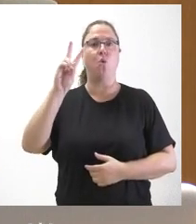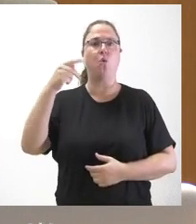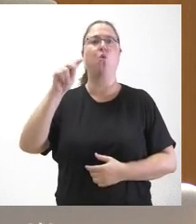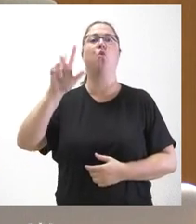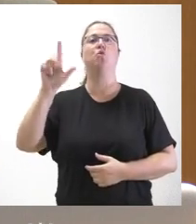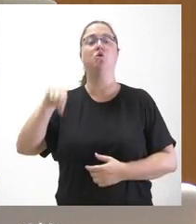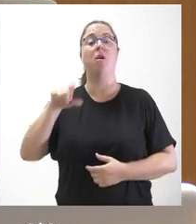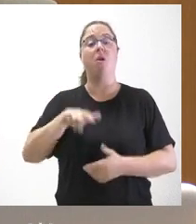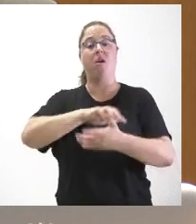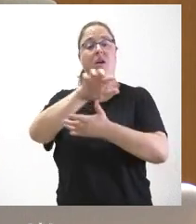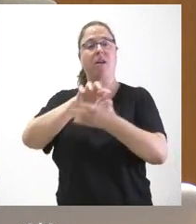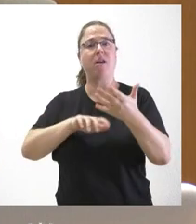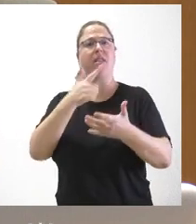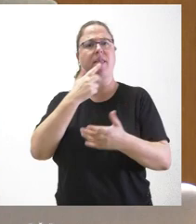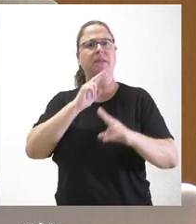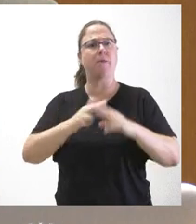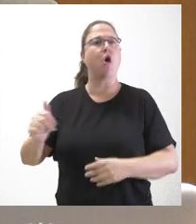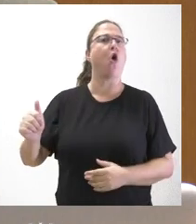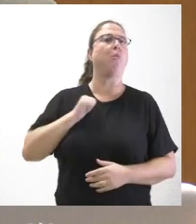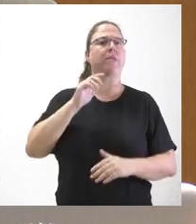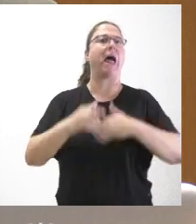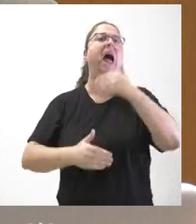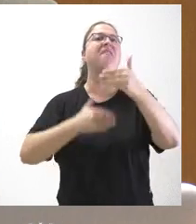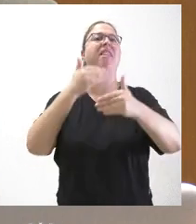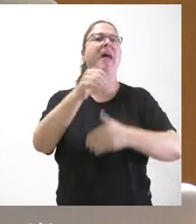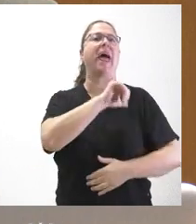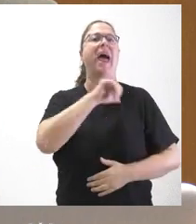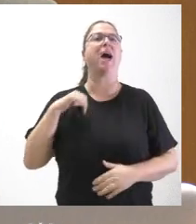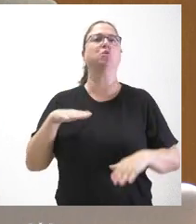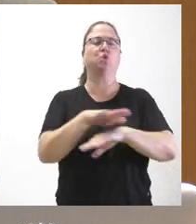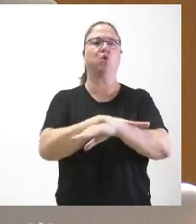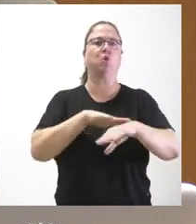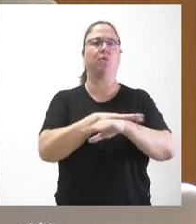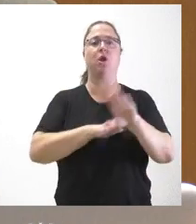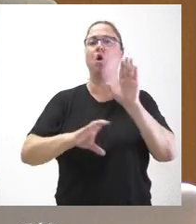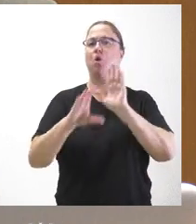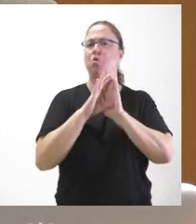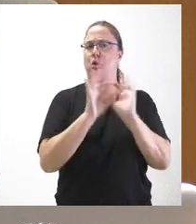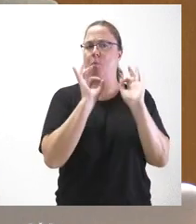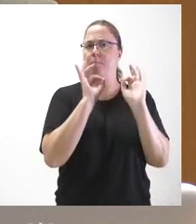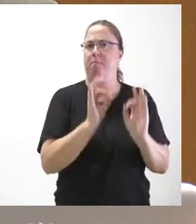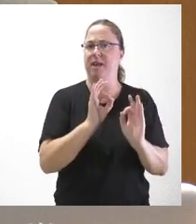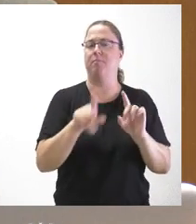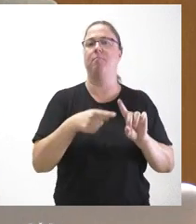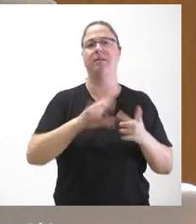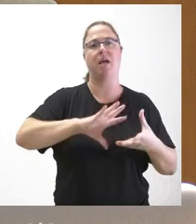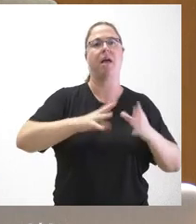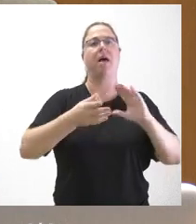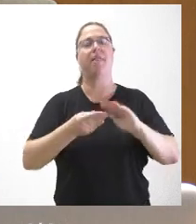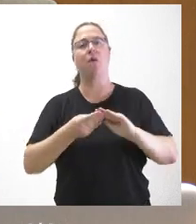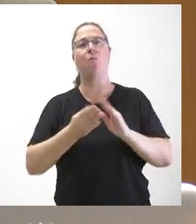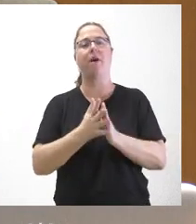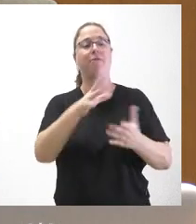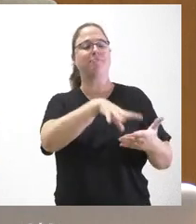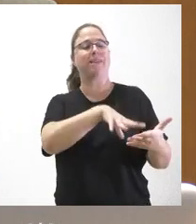un artículo en el que dice que es una oportunidad avanzar en el autogobierno sin tocar la Constitución y que sería conveniente pactar una interpretación de